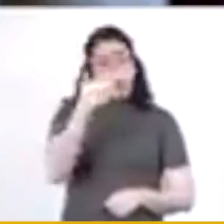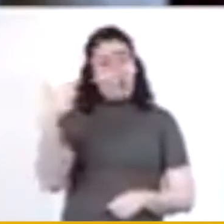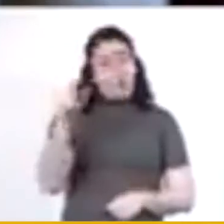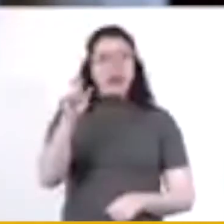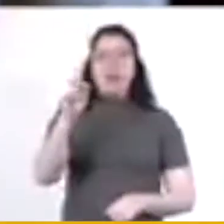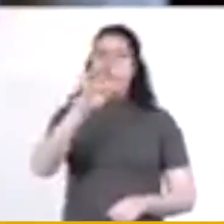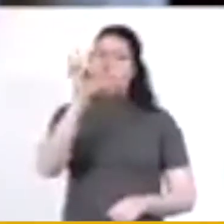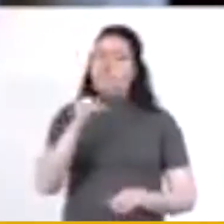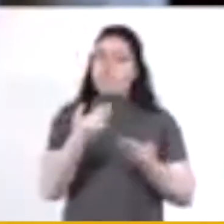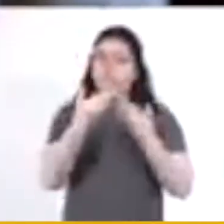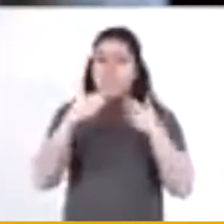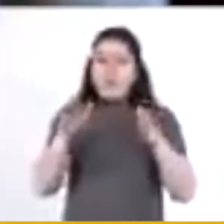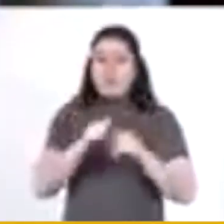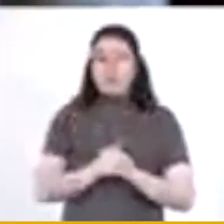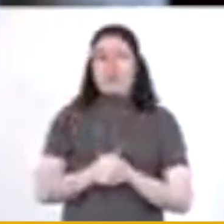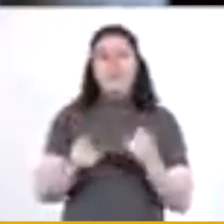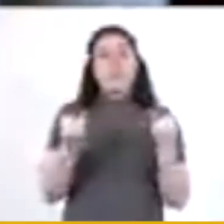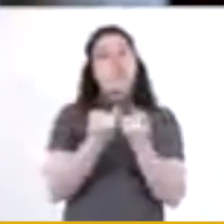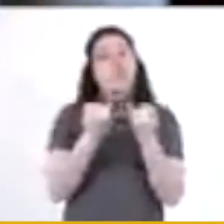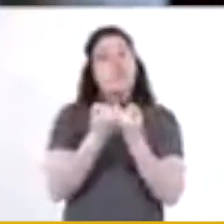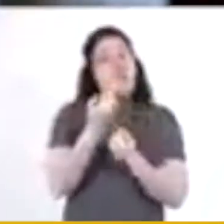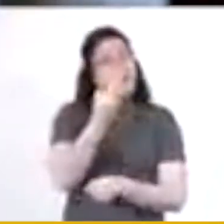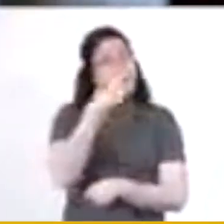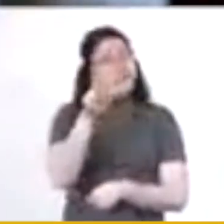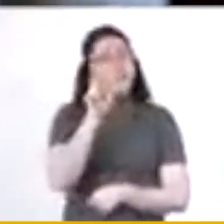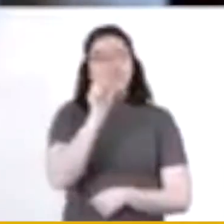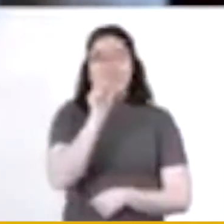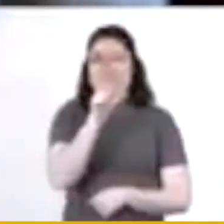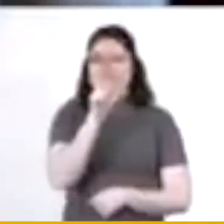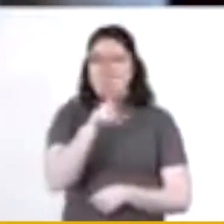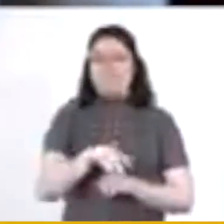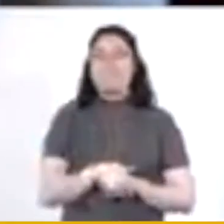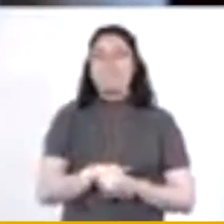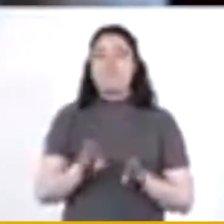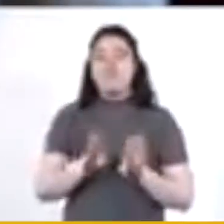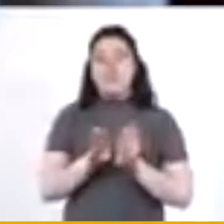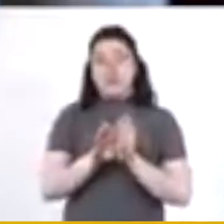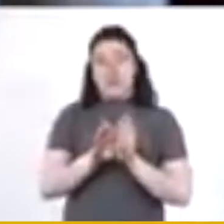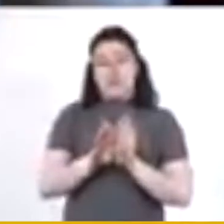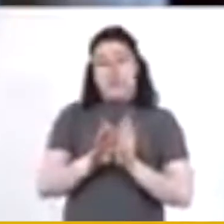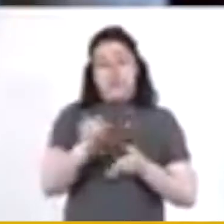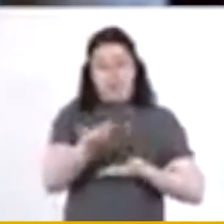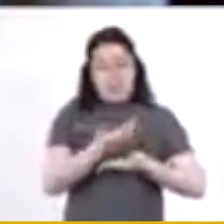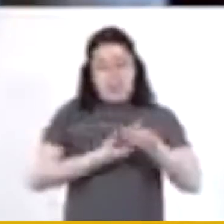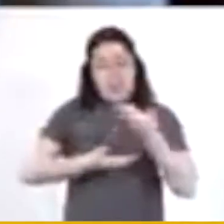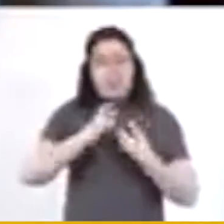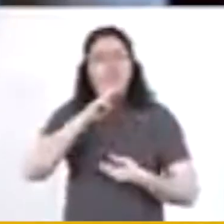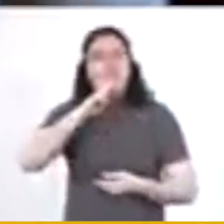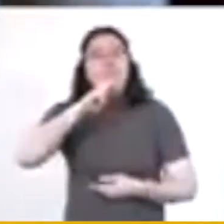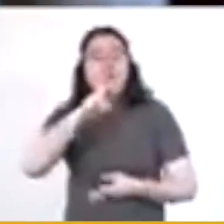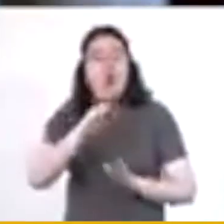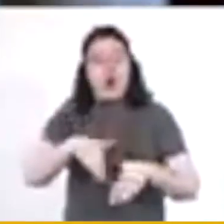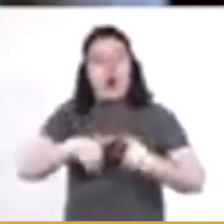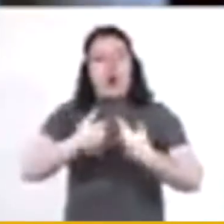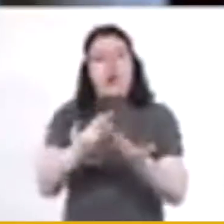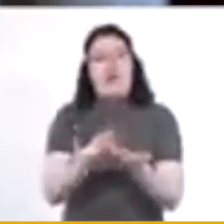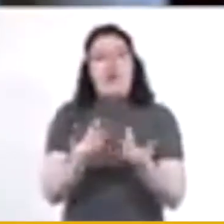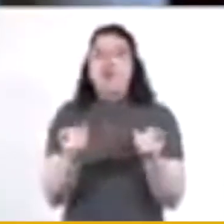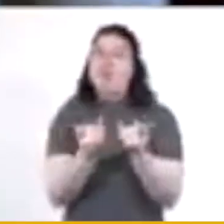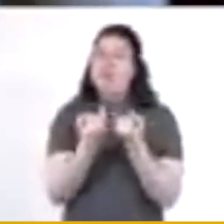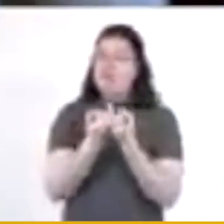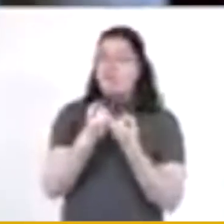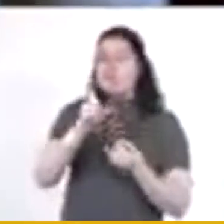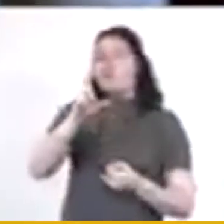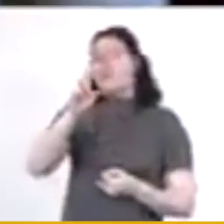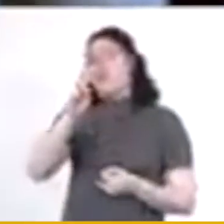30% y restaurantes también, promoviendo el servicio al aire libre, con un aforo del